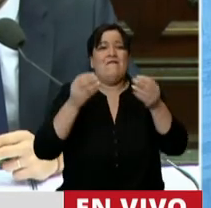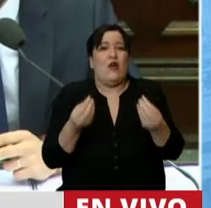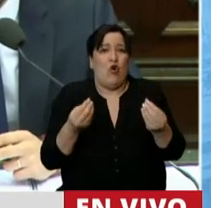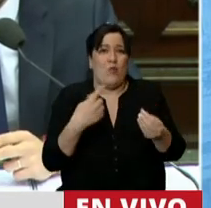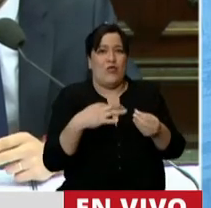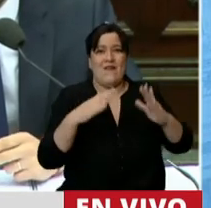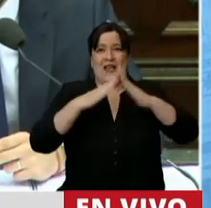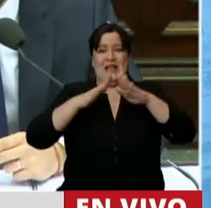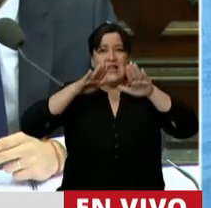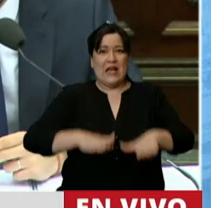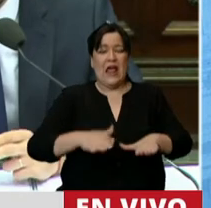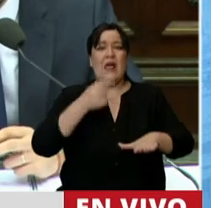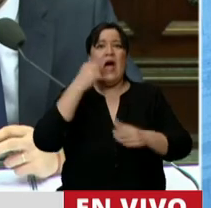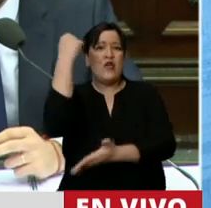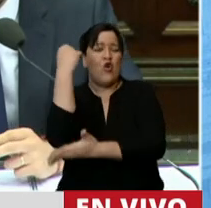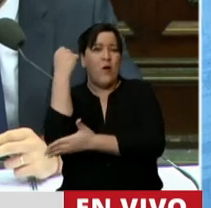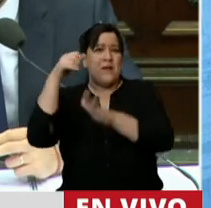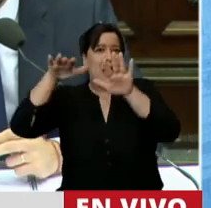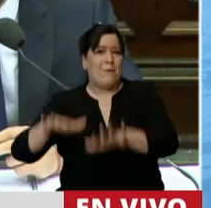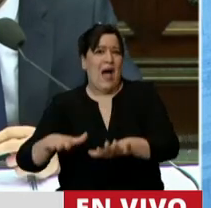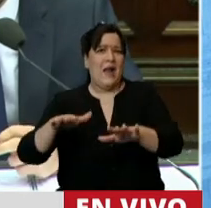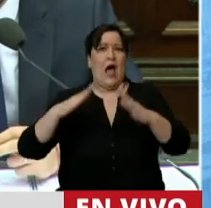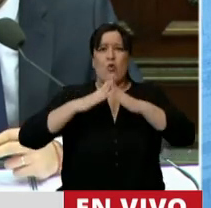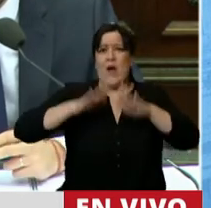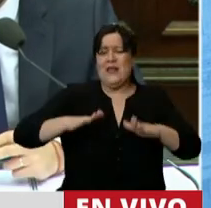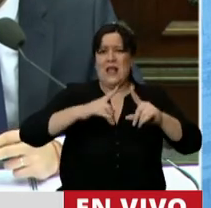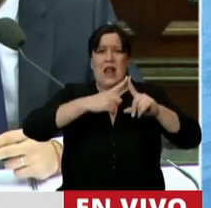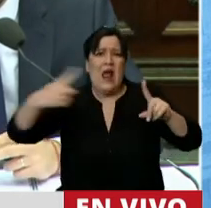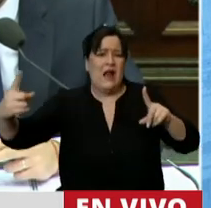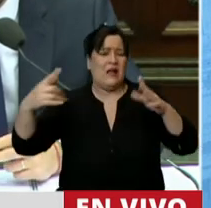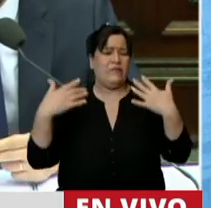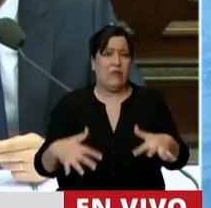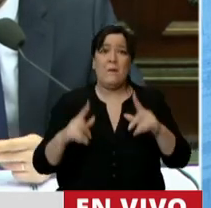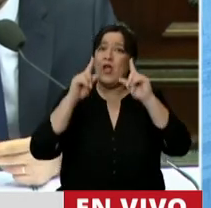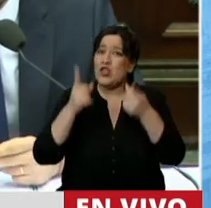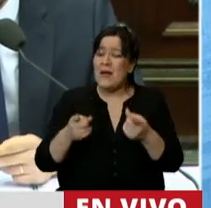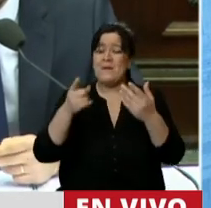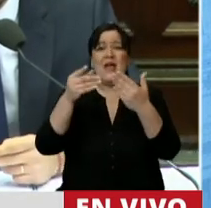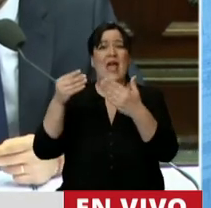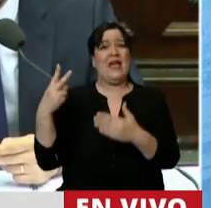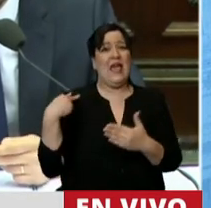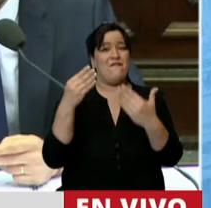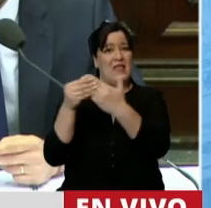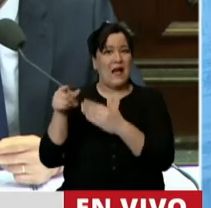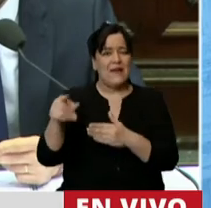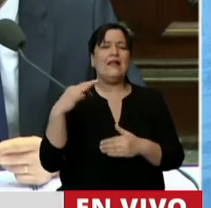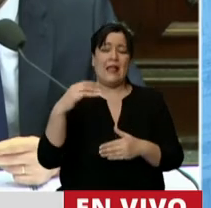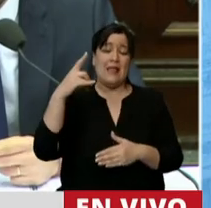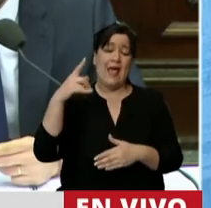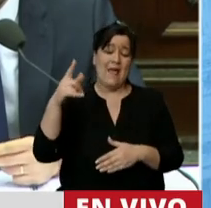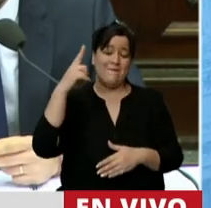y separaba la economía y la cuarentena era larga. Pero también el jefe de gabinete tiene que convenir conmigo